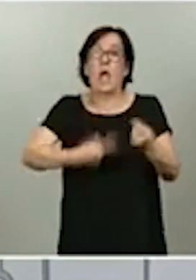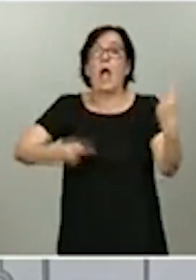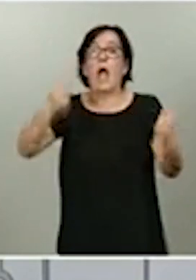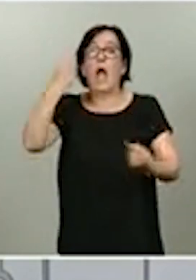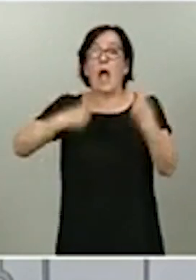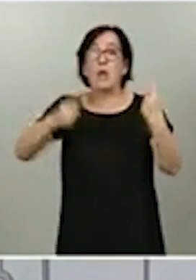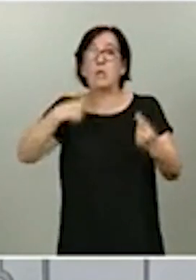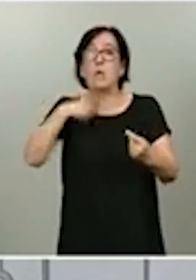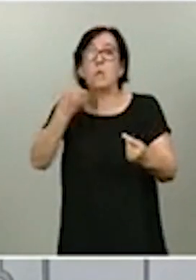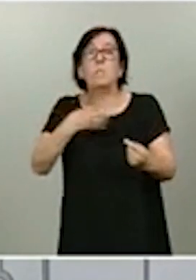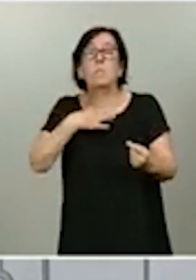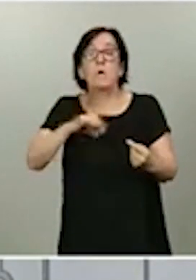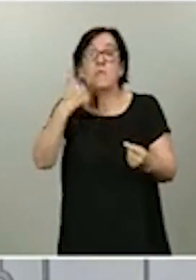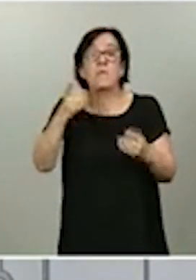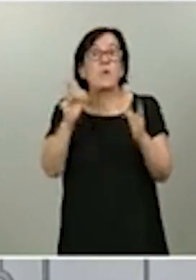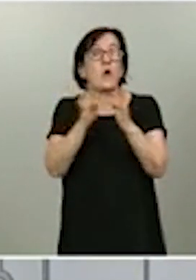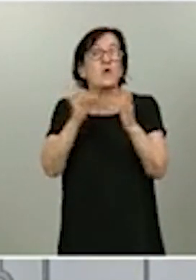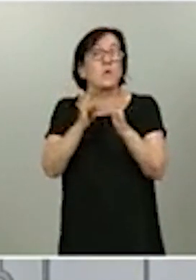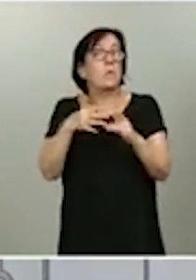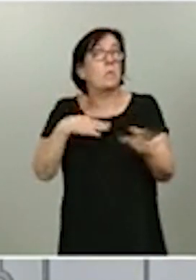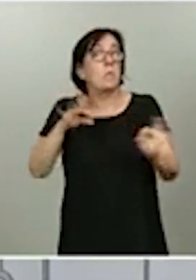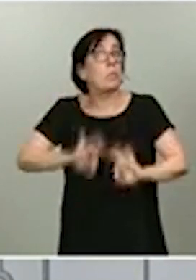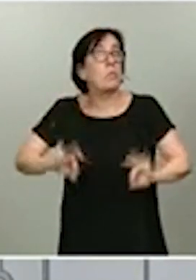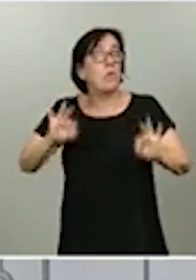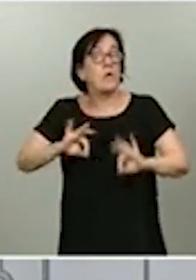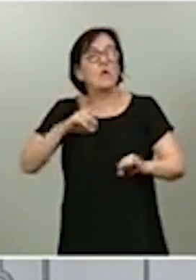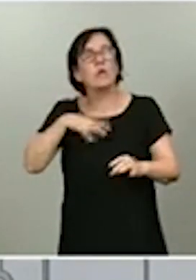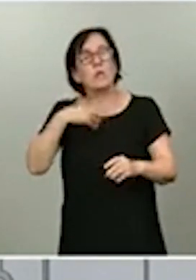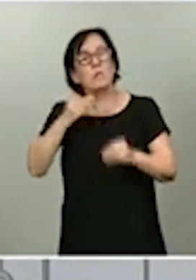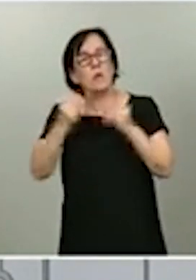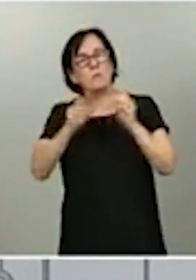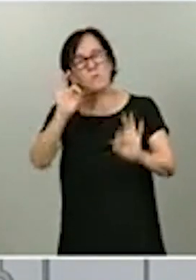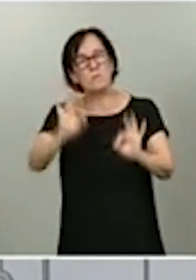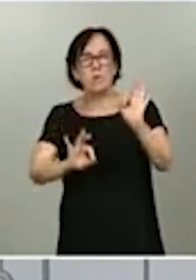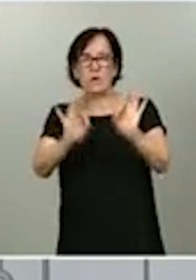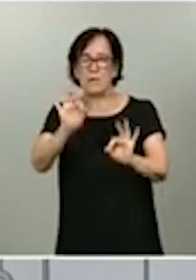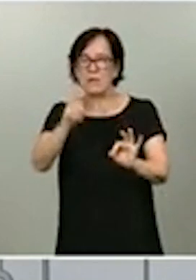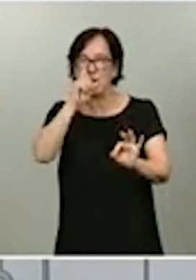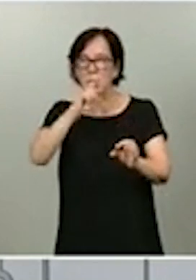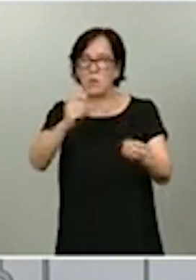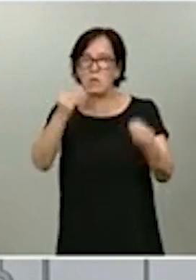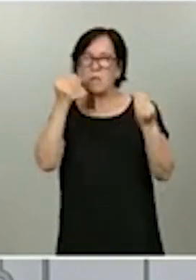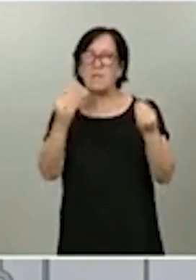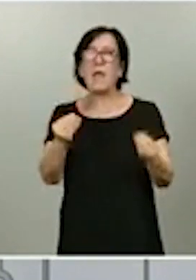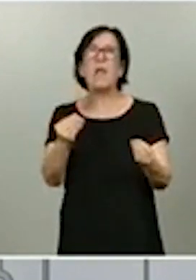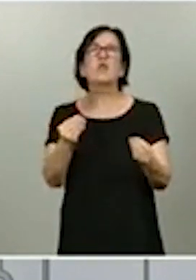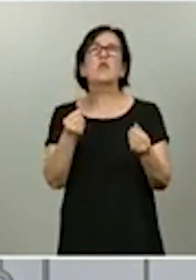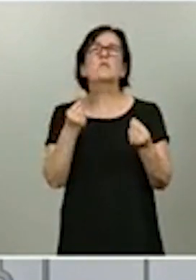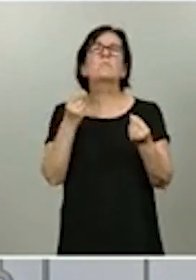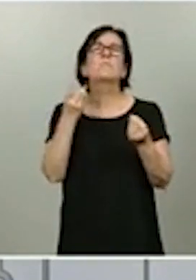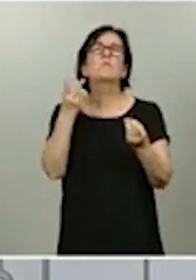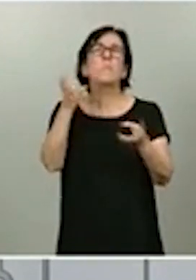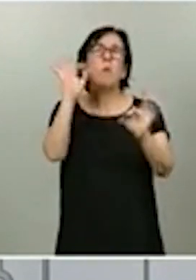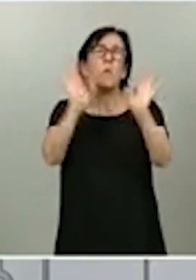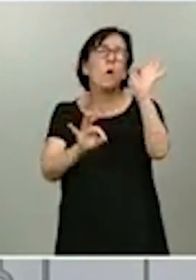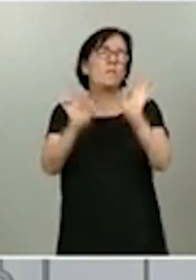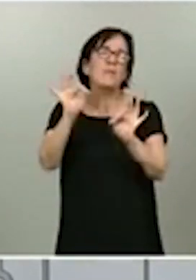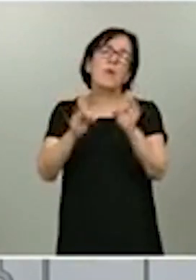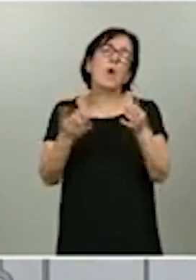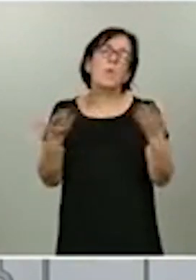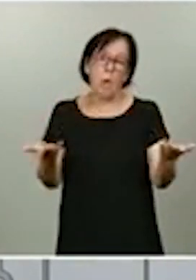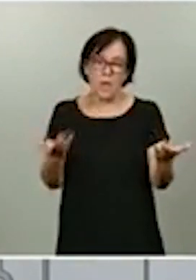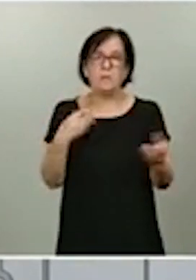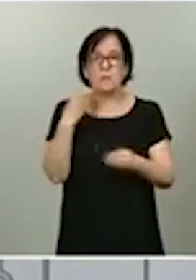pero sí que se realiza en un porcentaje. No les puedo decir en qué porcentaje, pero sí que en un porcentaje importante de ellos se realiza